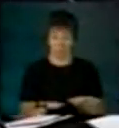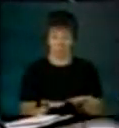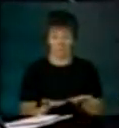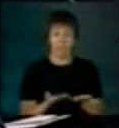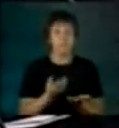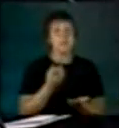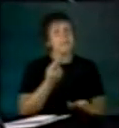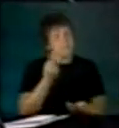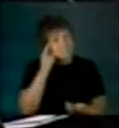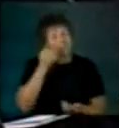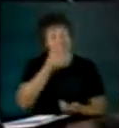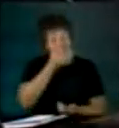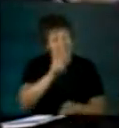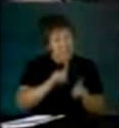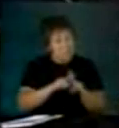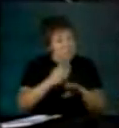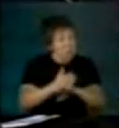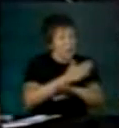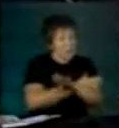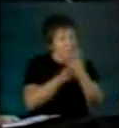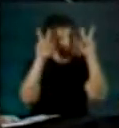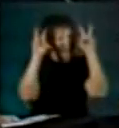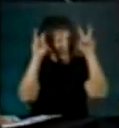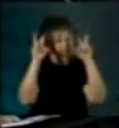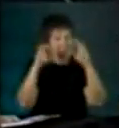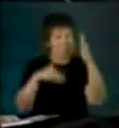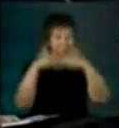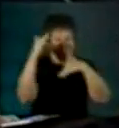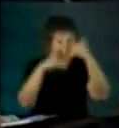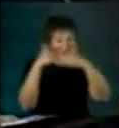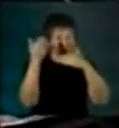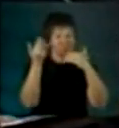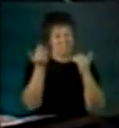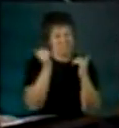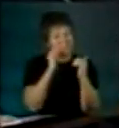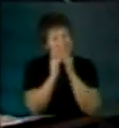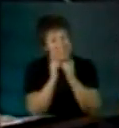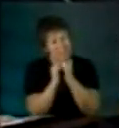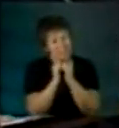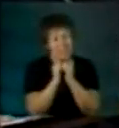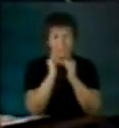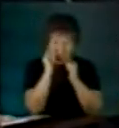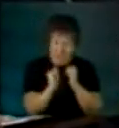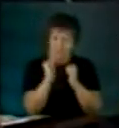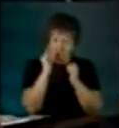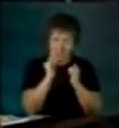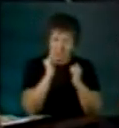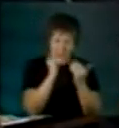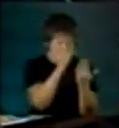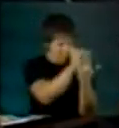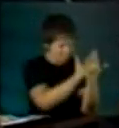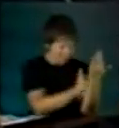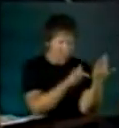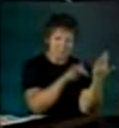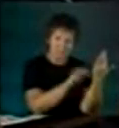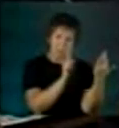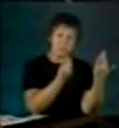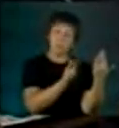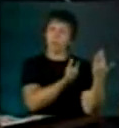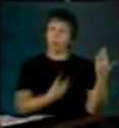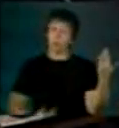También hemos sugerido que los temas de infraestructura, de energía, se han separado de la agenda gubernamental corriente